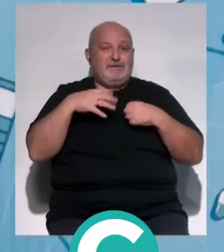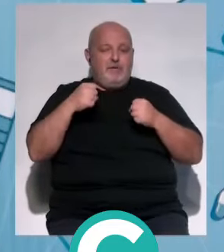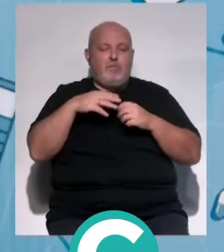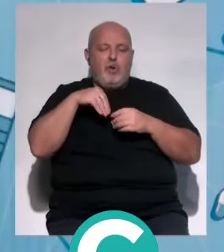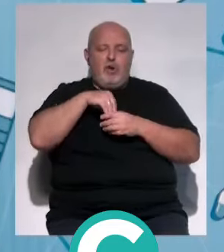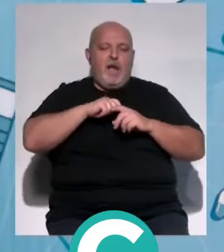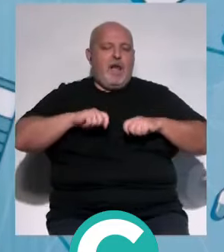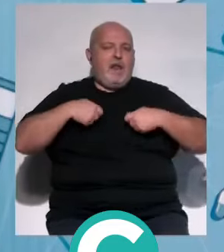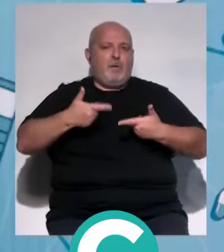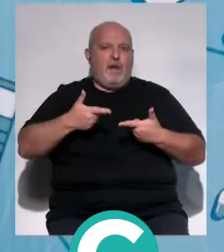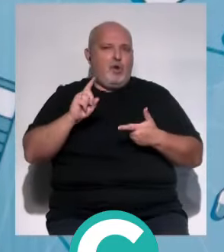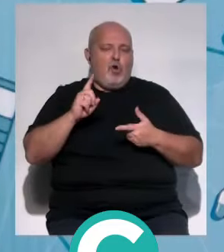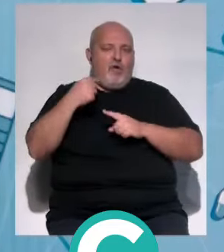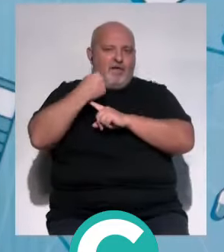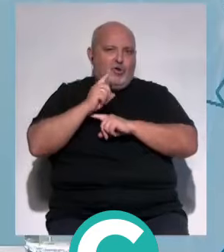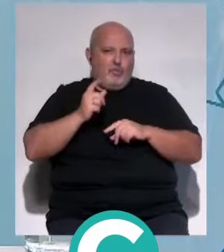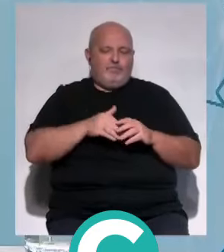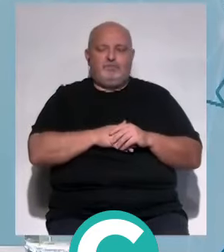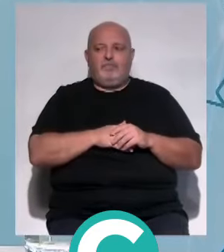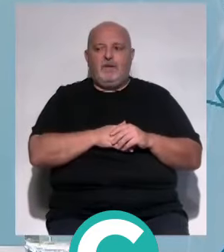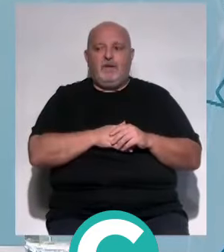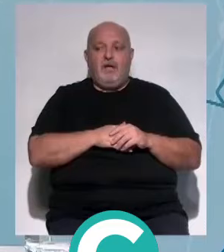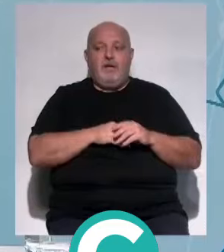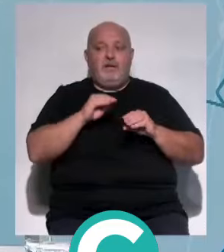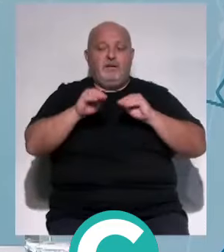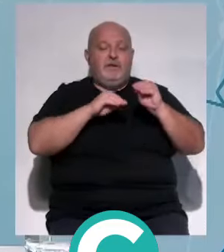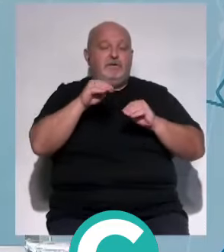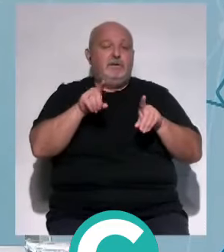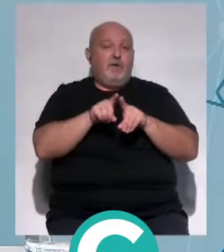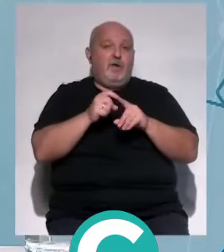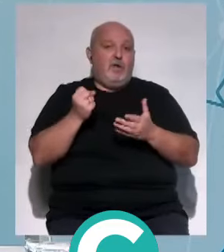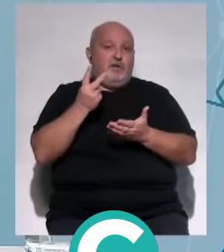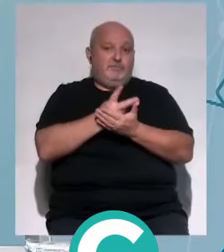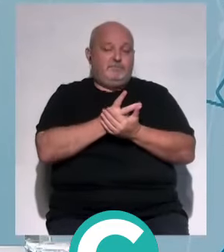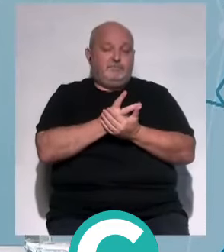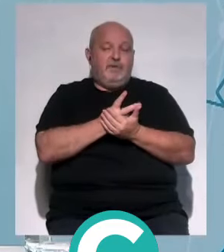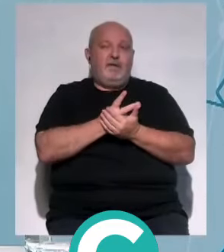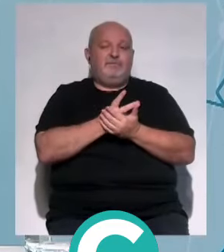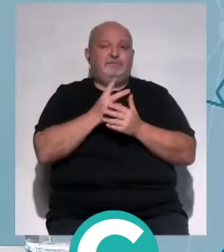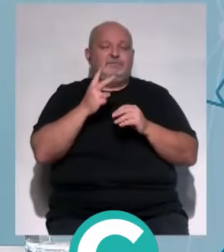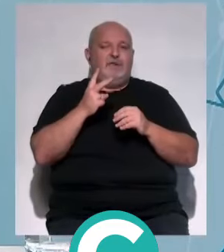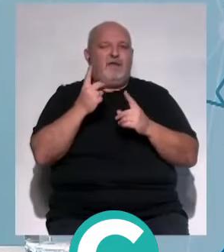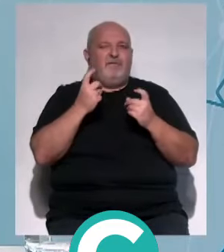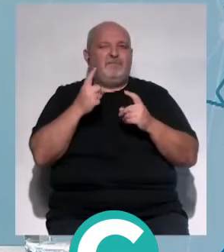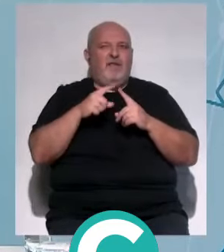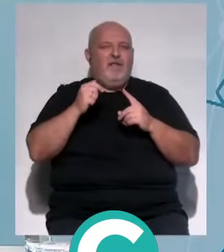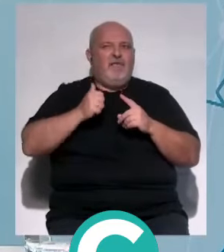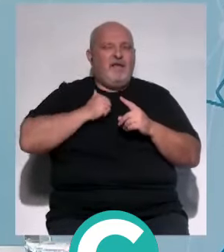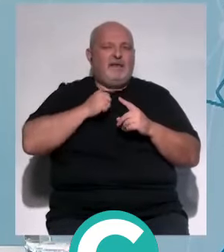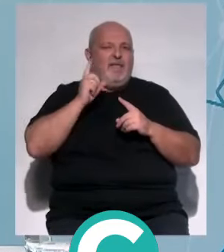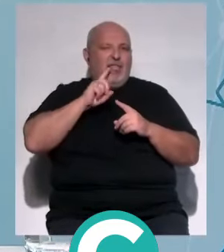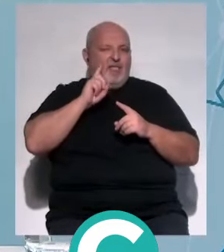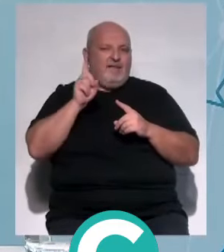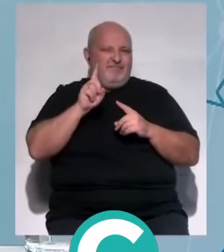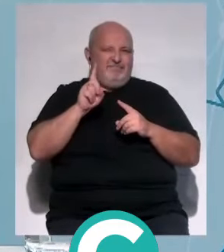inercia, no una obligación. Y llamada de atención, por favor, de nuevo, contra las falsas expectativas